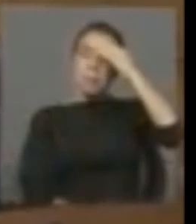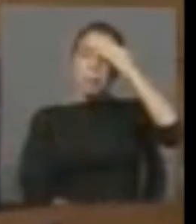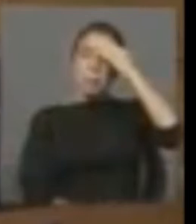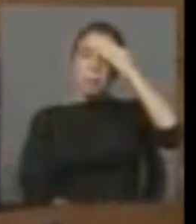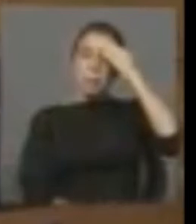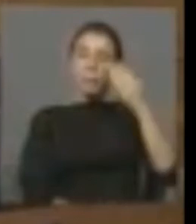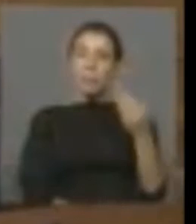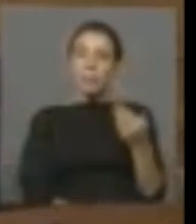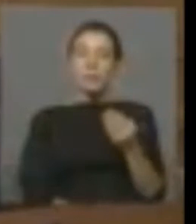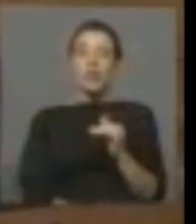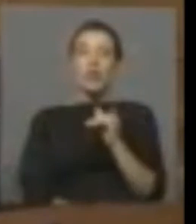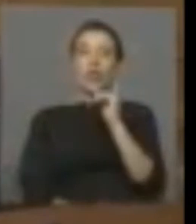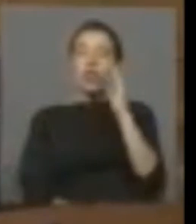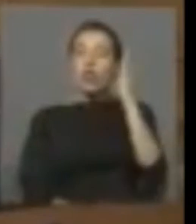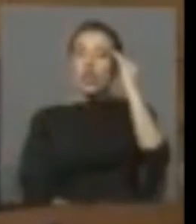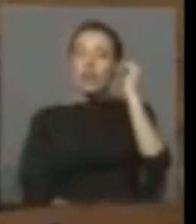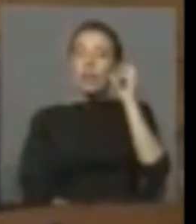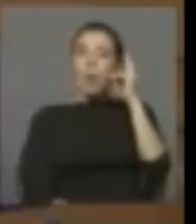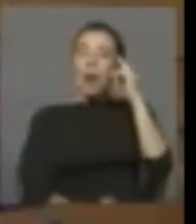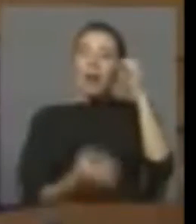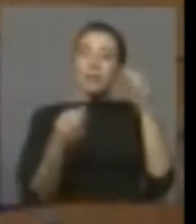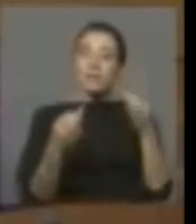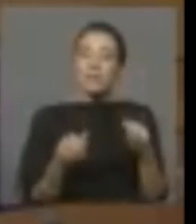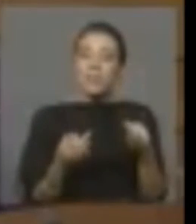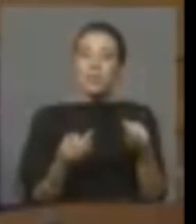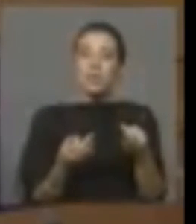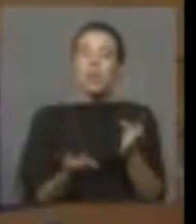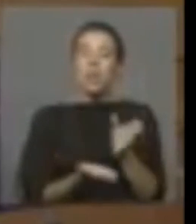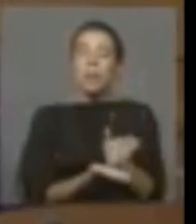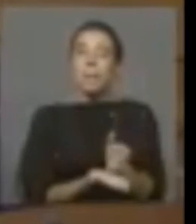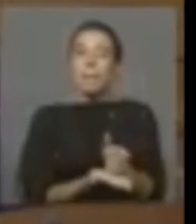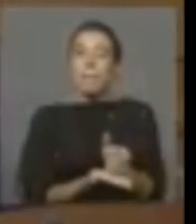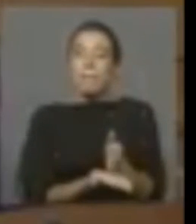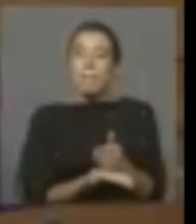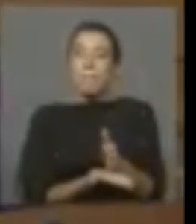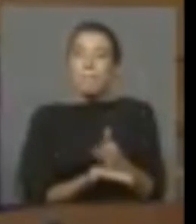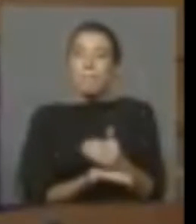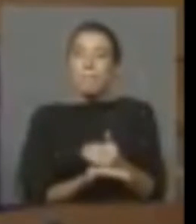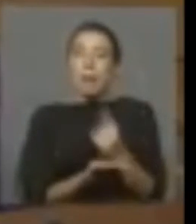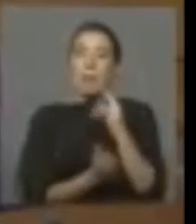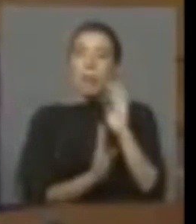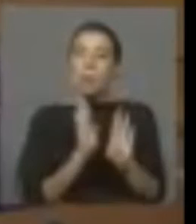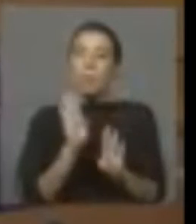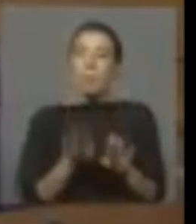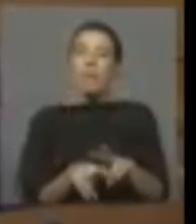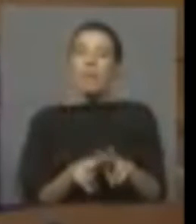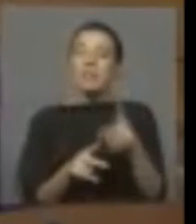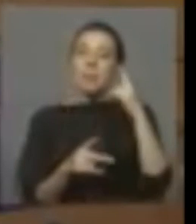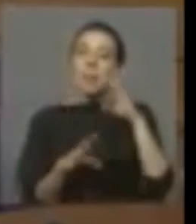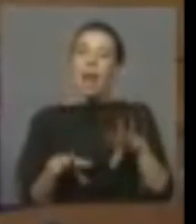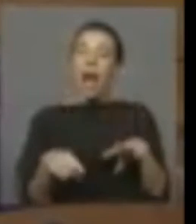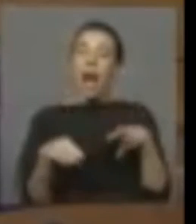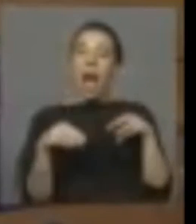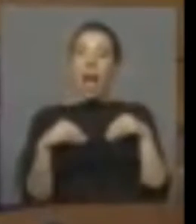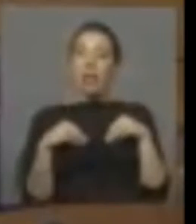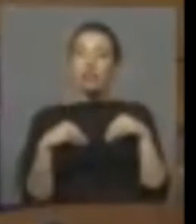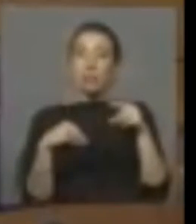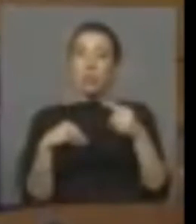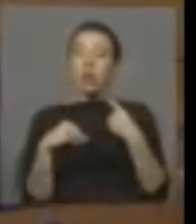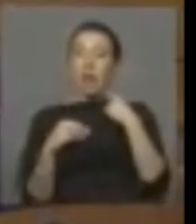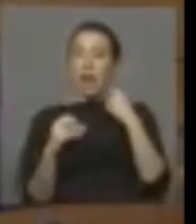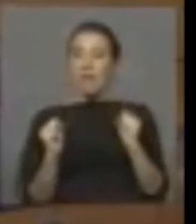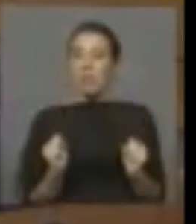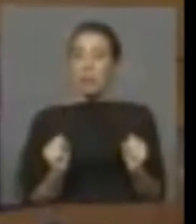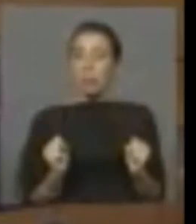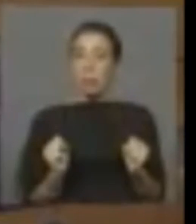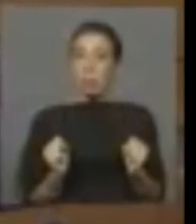ciencia cierta, no se sabe qué medidas de contingencia, de planificación se van a adoptar para asumir el impacto que en sí, sin